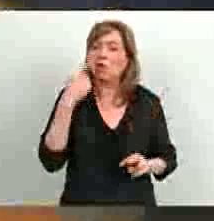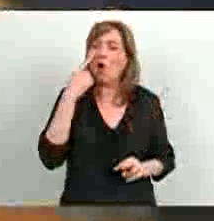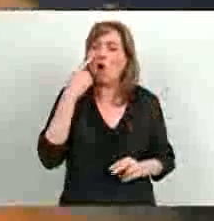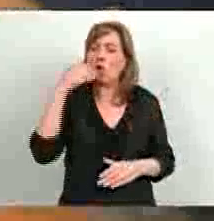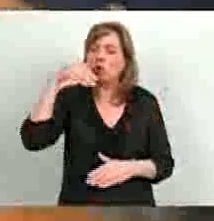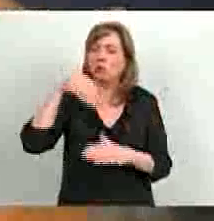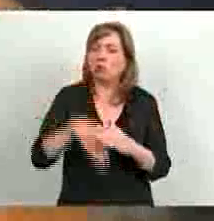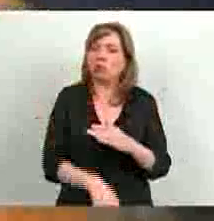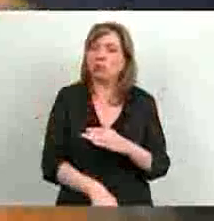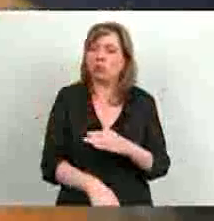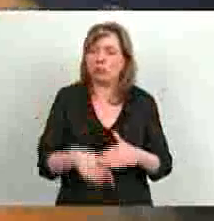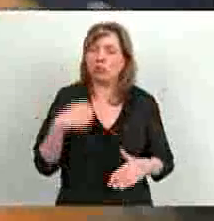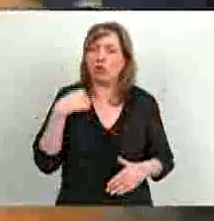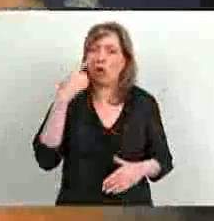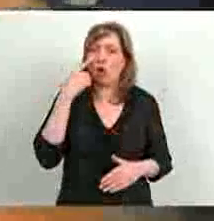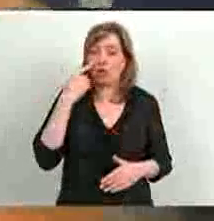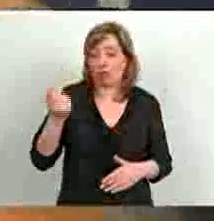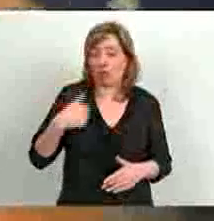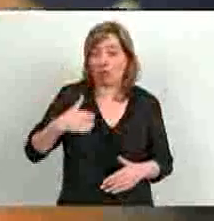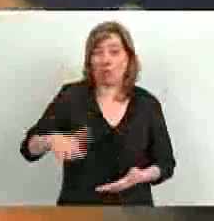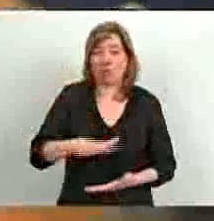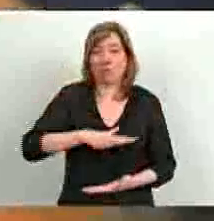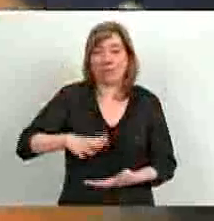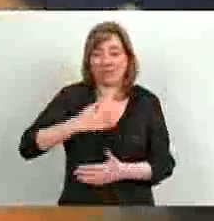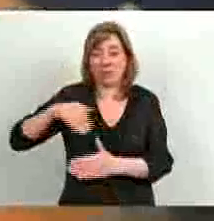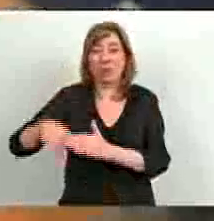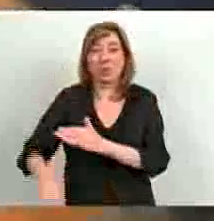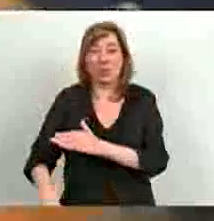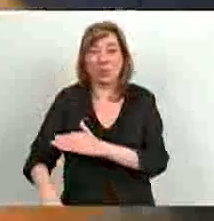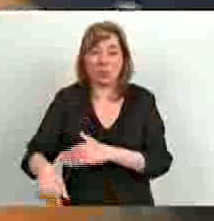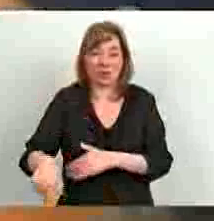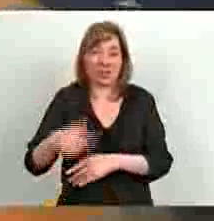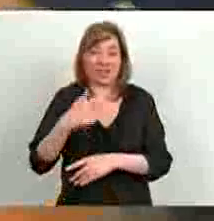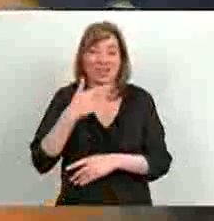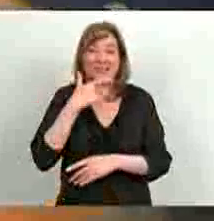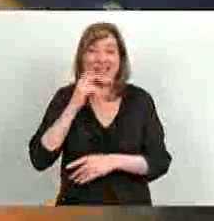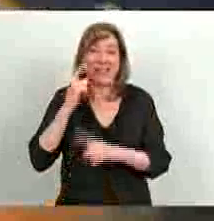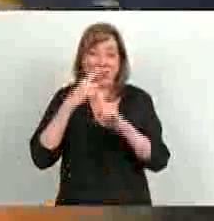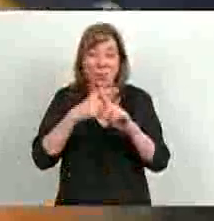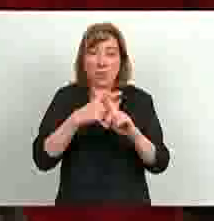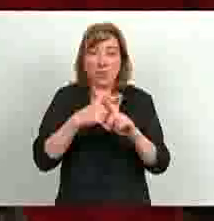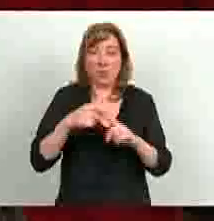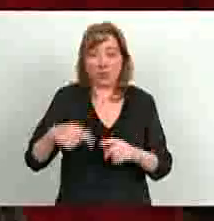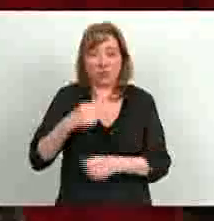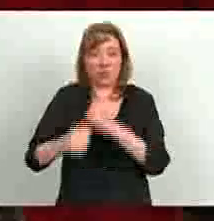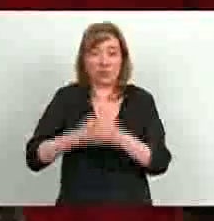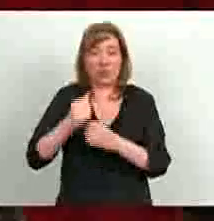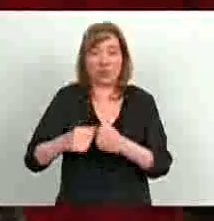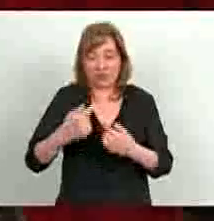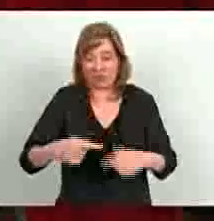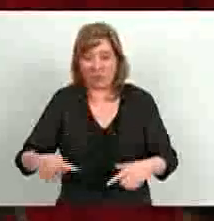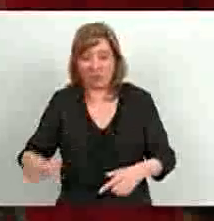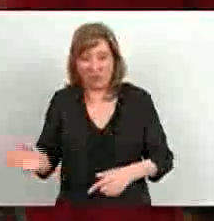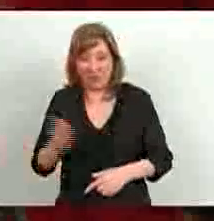de cerca. Nosotros como provincia productora de hidrocarburos, Santa Cruz, igual que el resto de las otras nueve, cuando